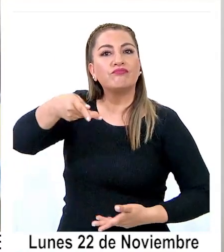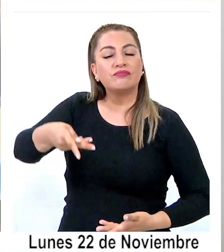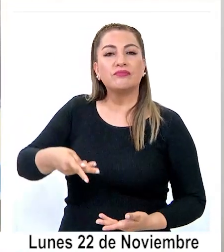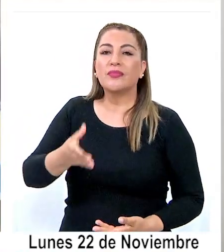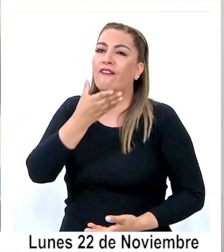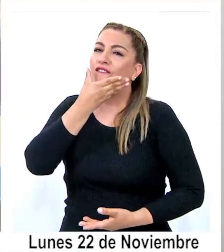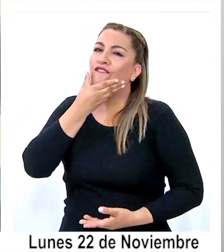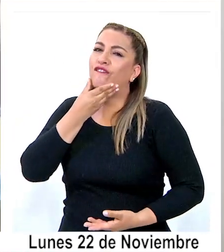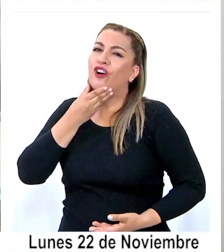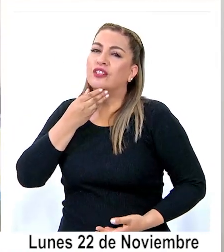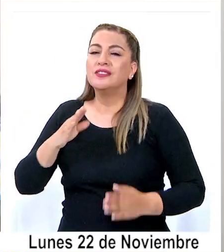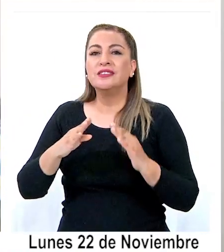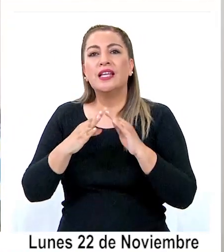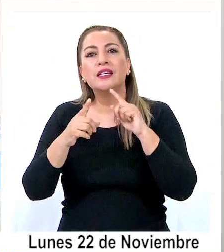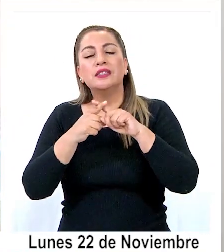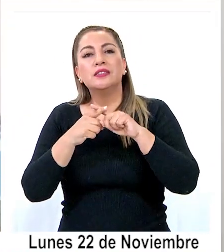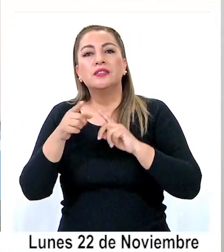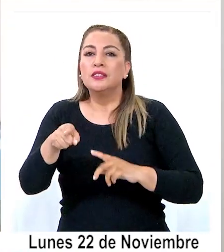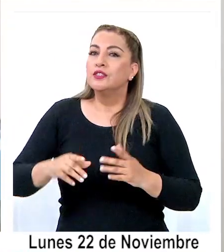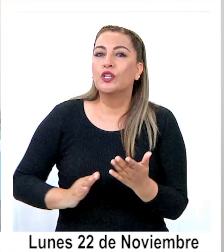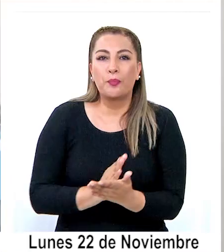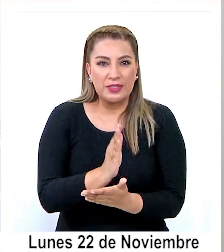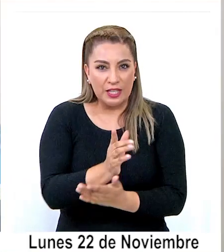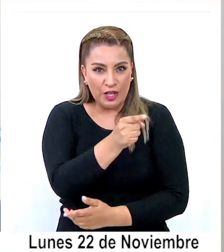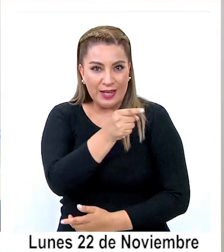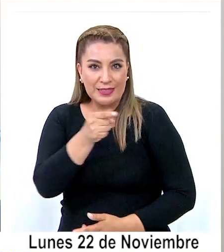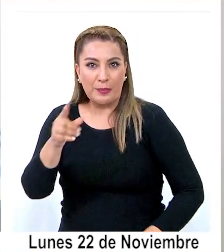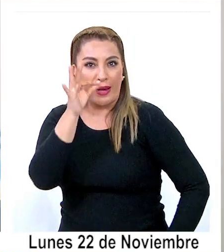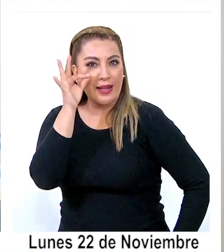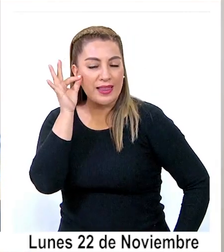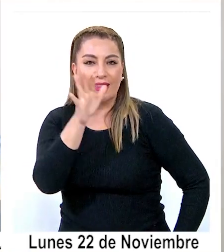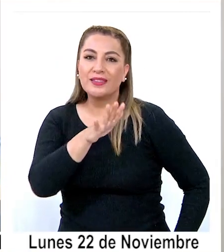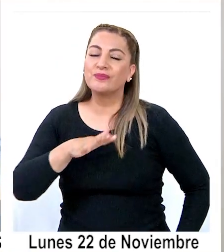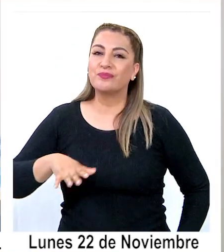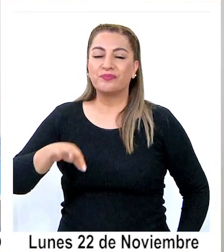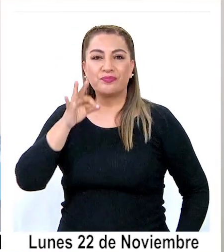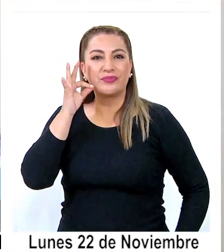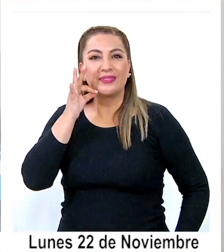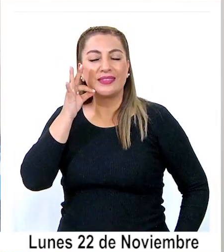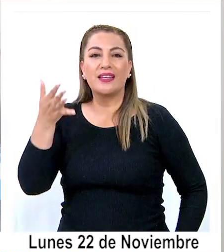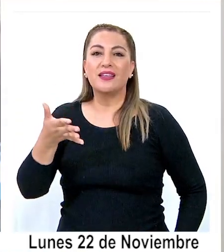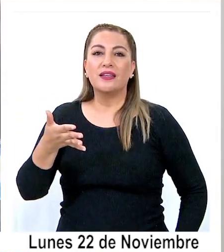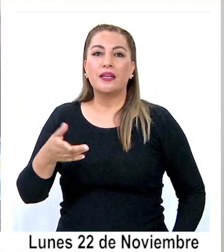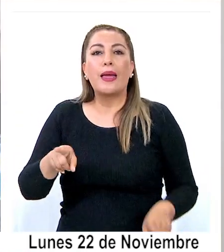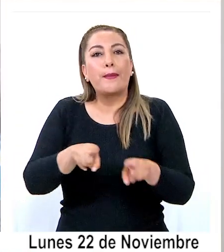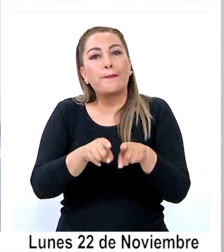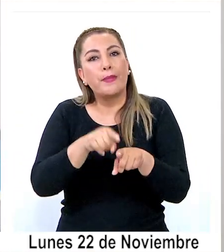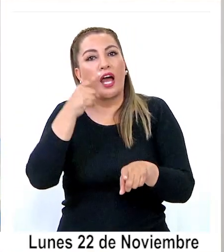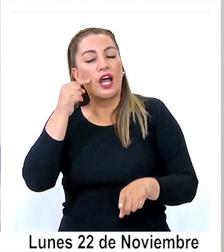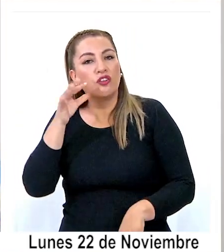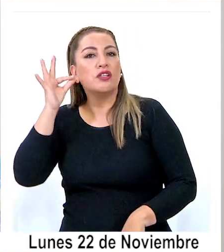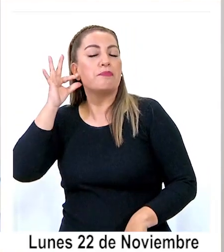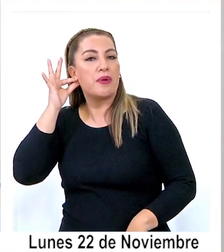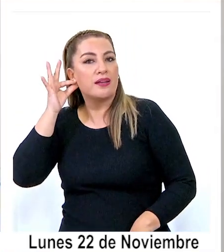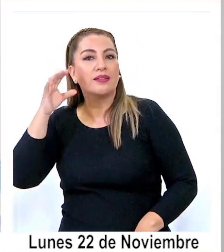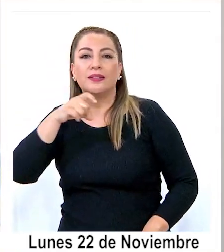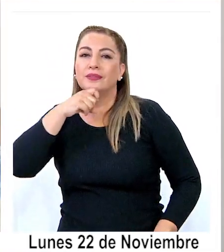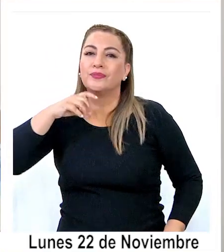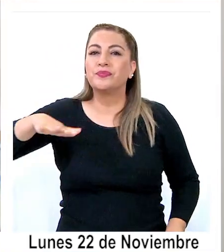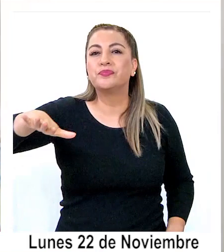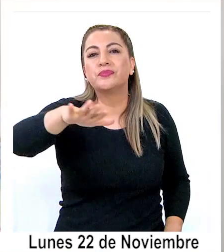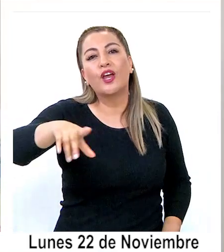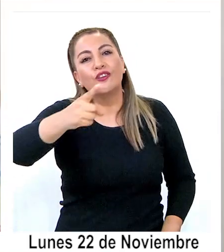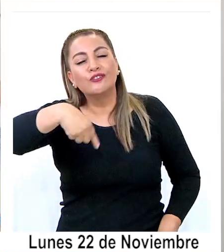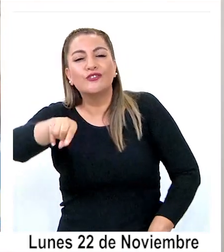preciosa misa compartiendo, dando inicio a la Semana del Salitre con muchos hermanos y hermanas pampinas, de verdad nos llena de